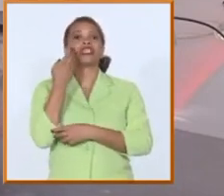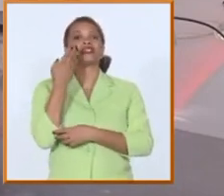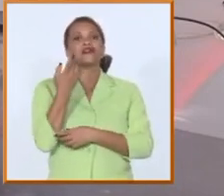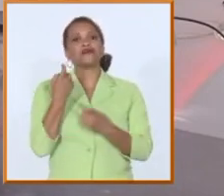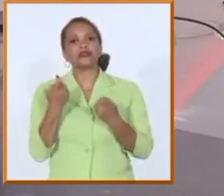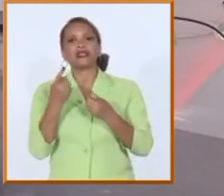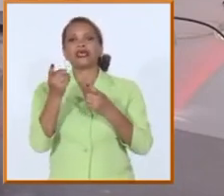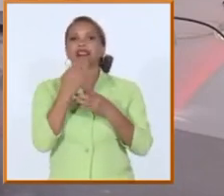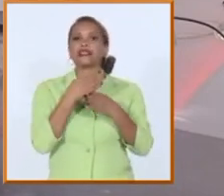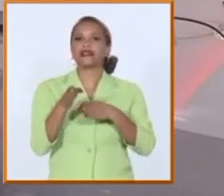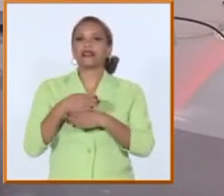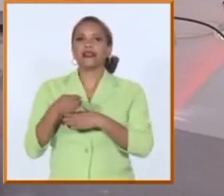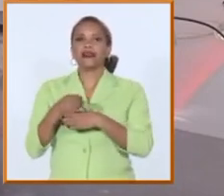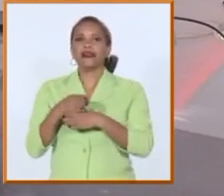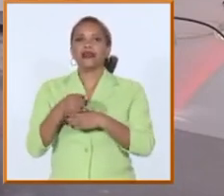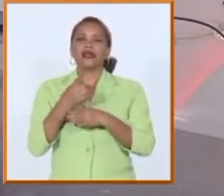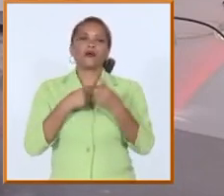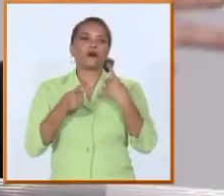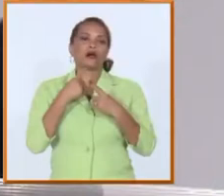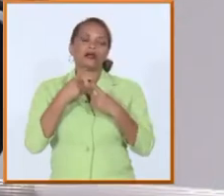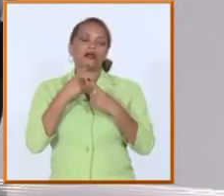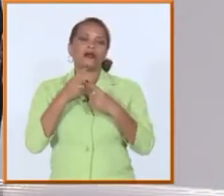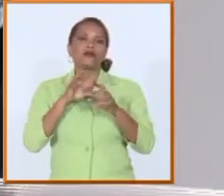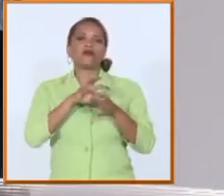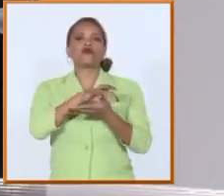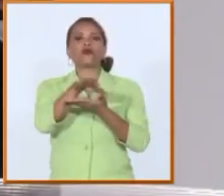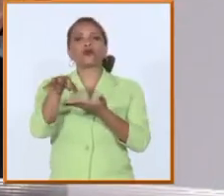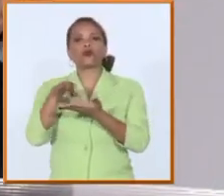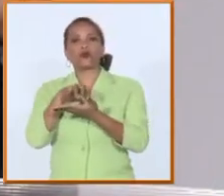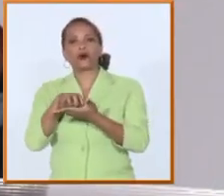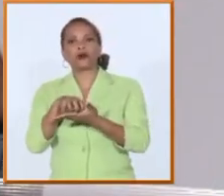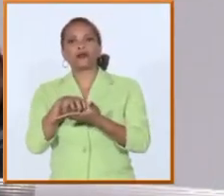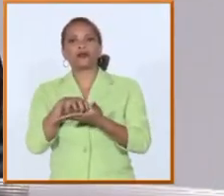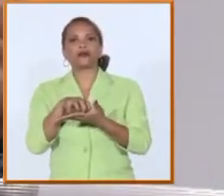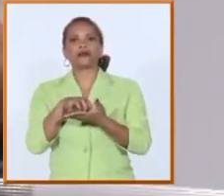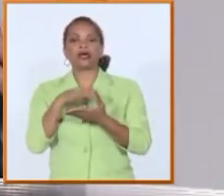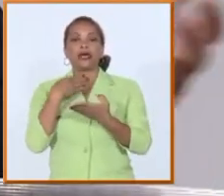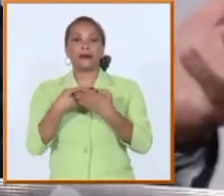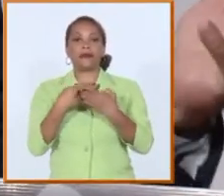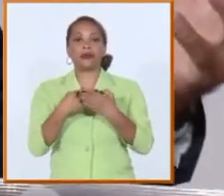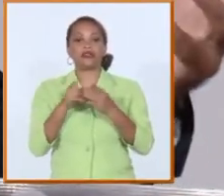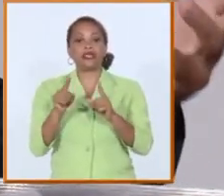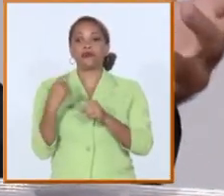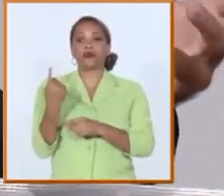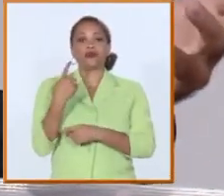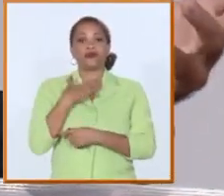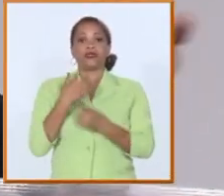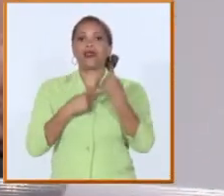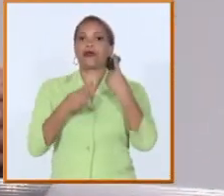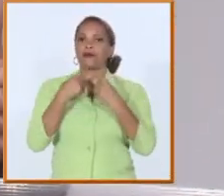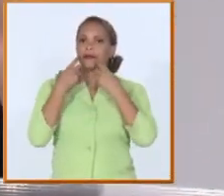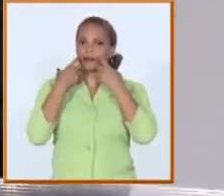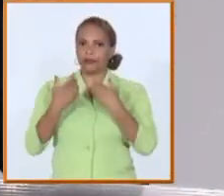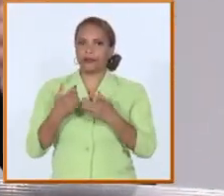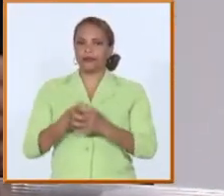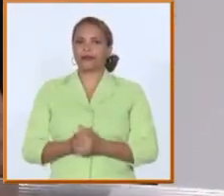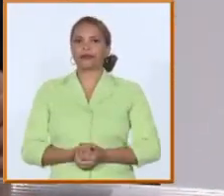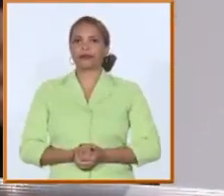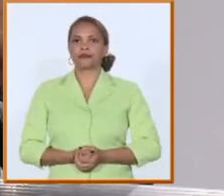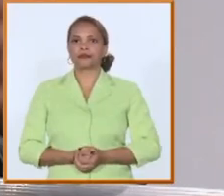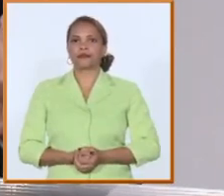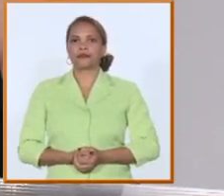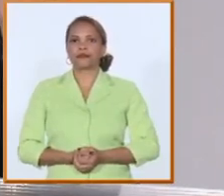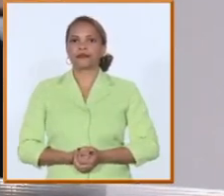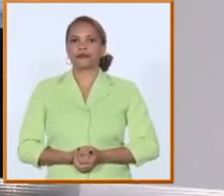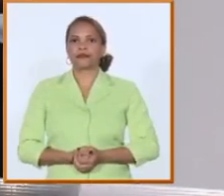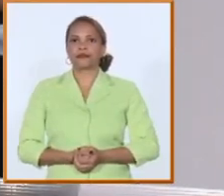lugar de nuestra sociedad en cualquiera de los nuevos actores económicos y eso también para nosotros es un reto sin embargo ese claustro